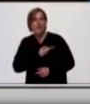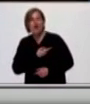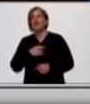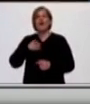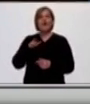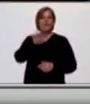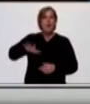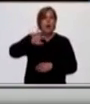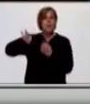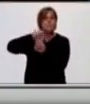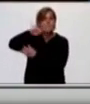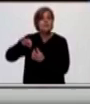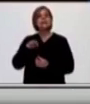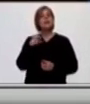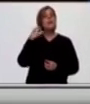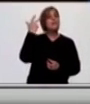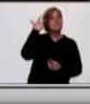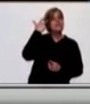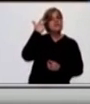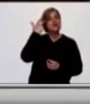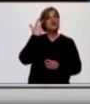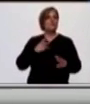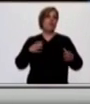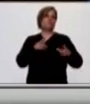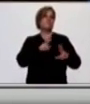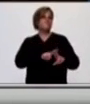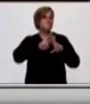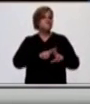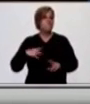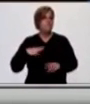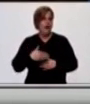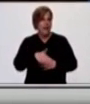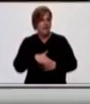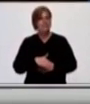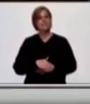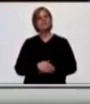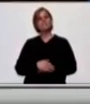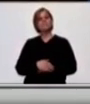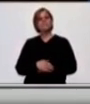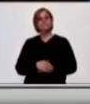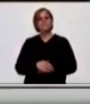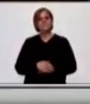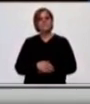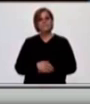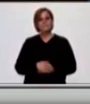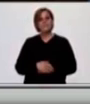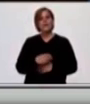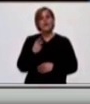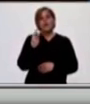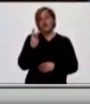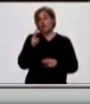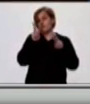con circulación viral, y son 18 los que quedaron en investigación. Bien, dos